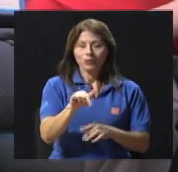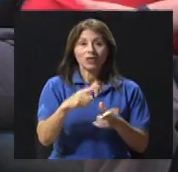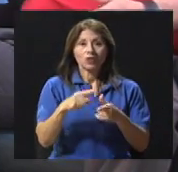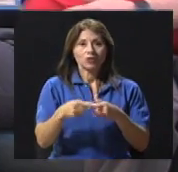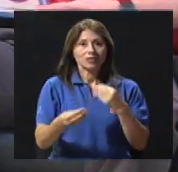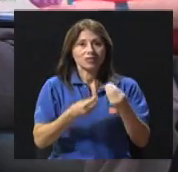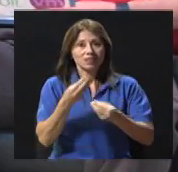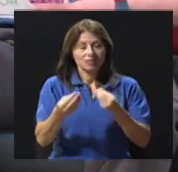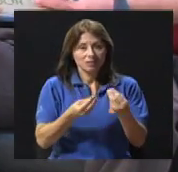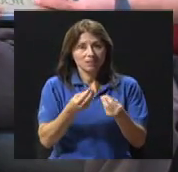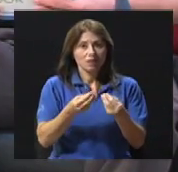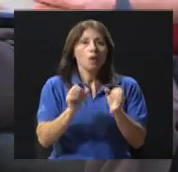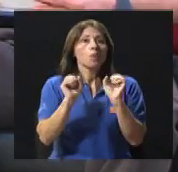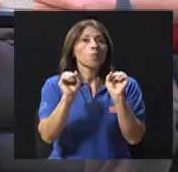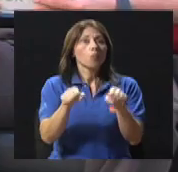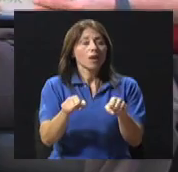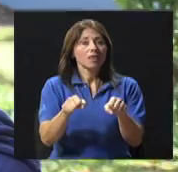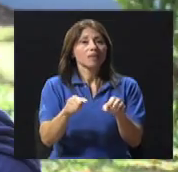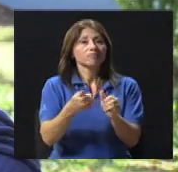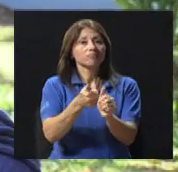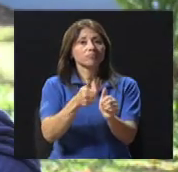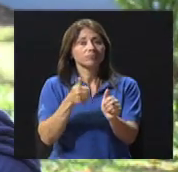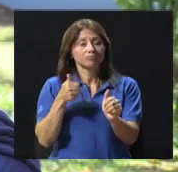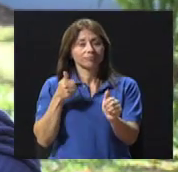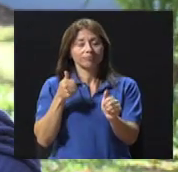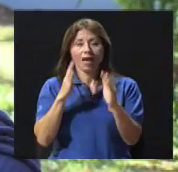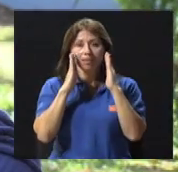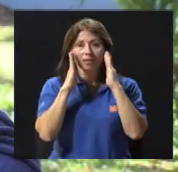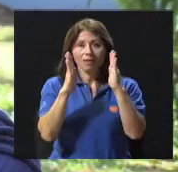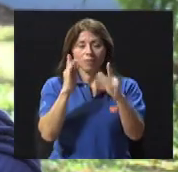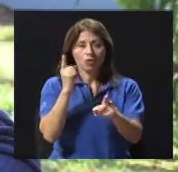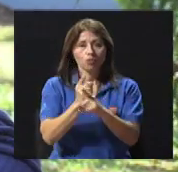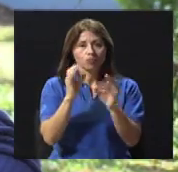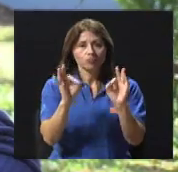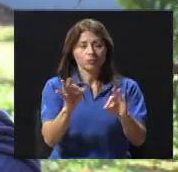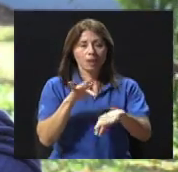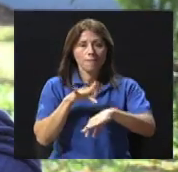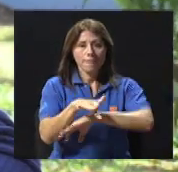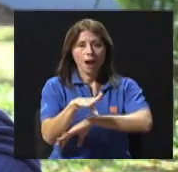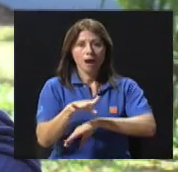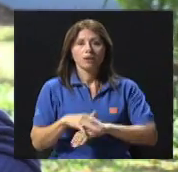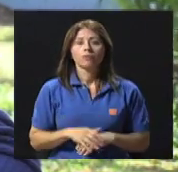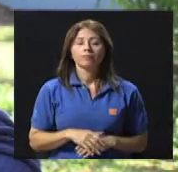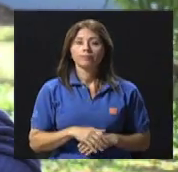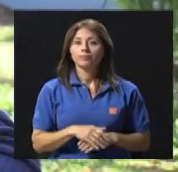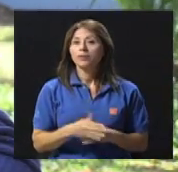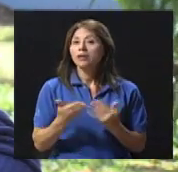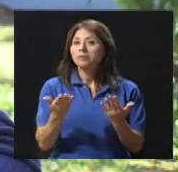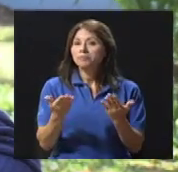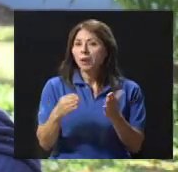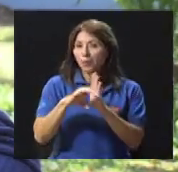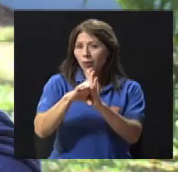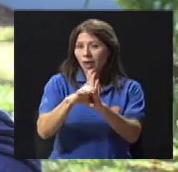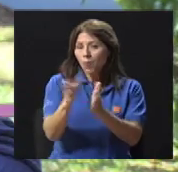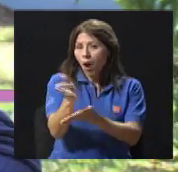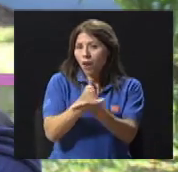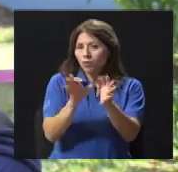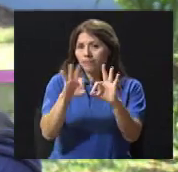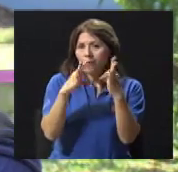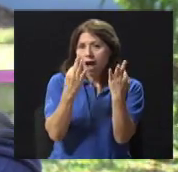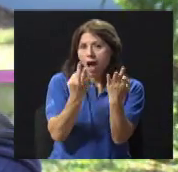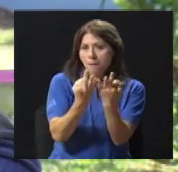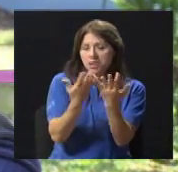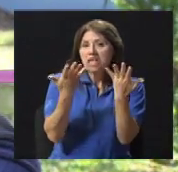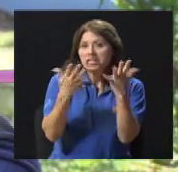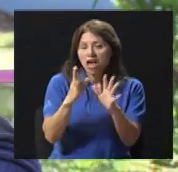tratamiento lo más temprano posible, ¿verdad? En aquellos casos, en aquellas familias donde ya un abuelo o una